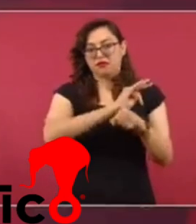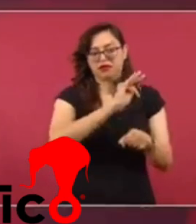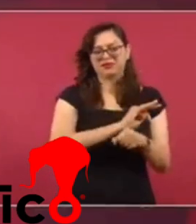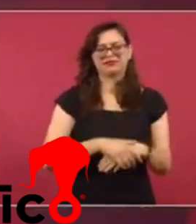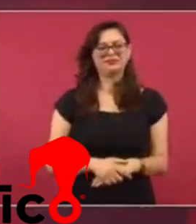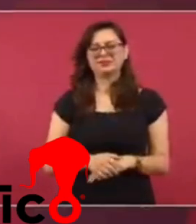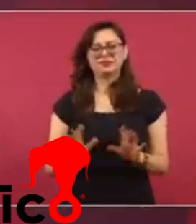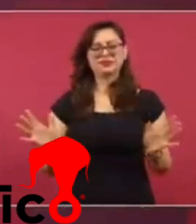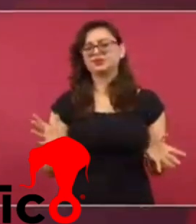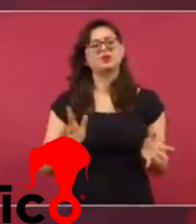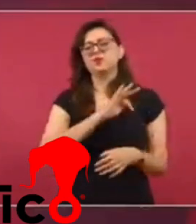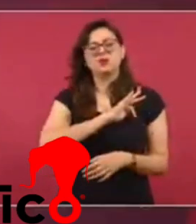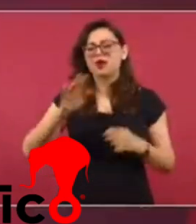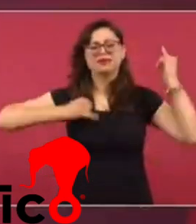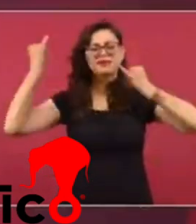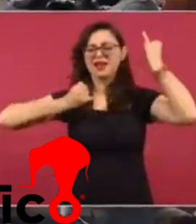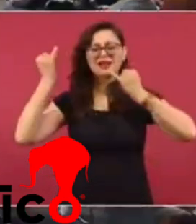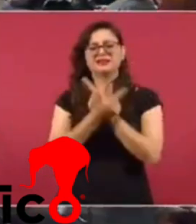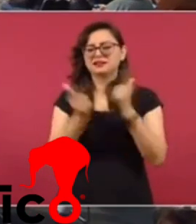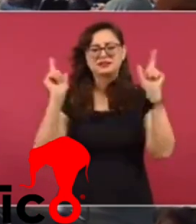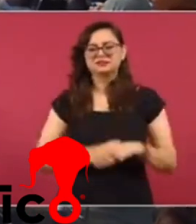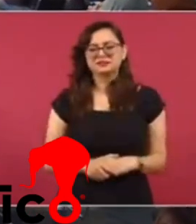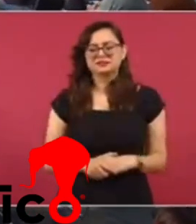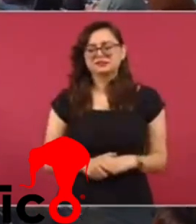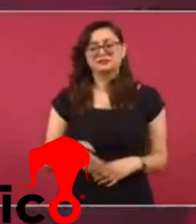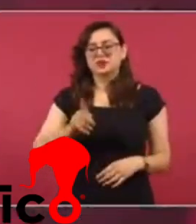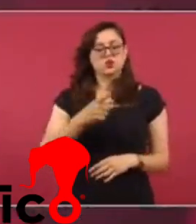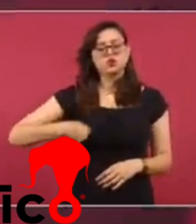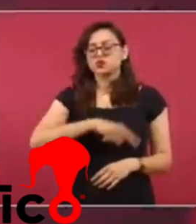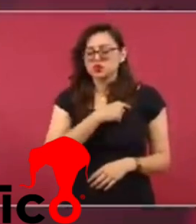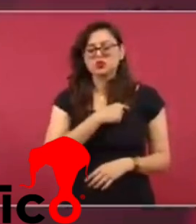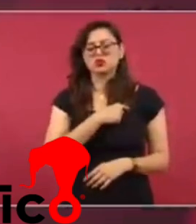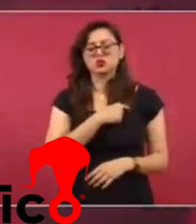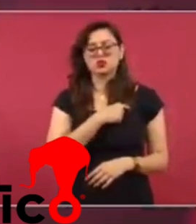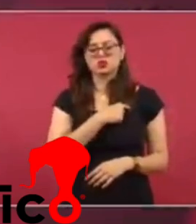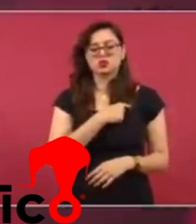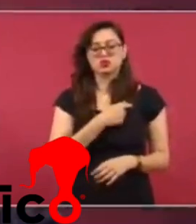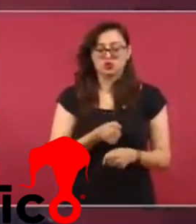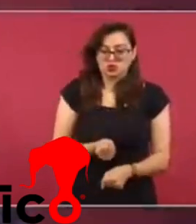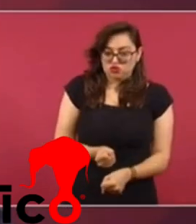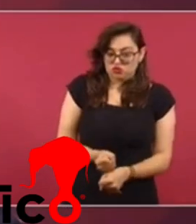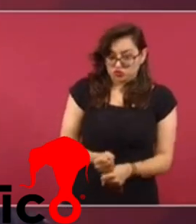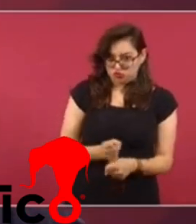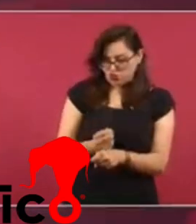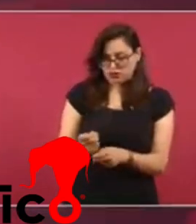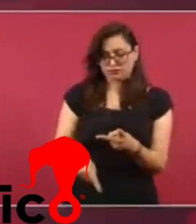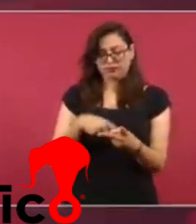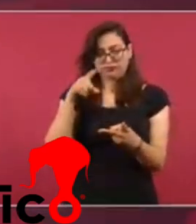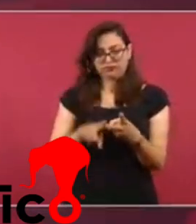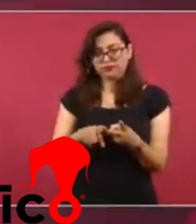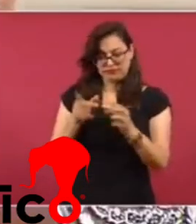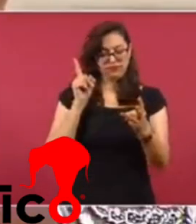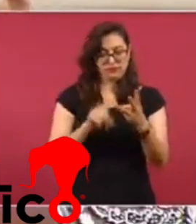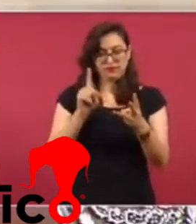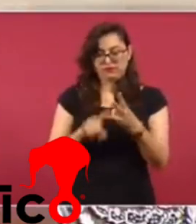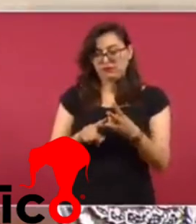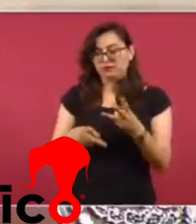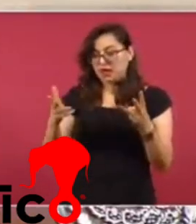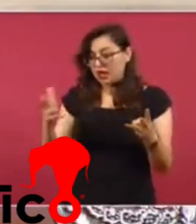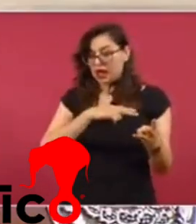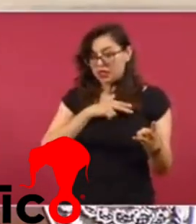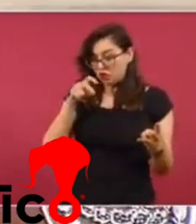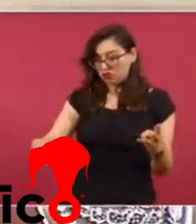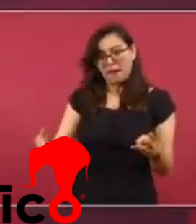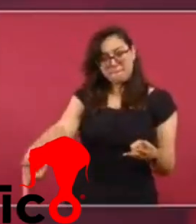lo que sea. ¿Y ese era el fondo? Sí, pueden decir lo que sea, pero nosotros no permitimos tortura, que se ejecute a nadie, se remate